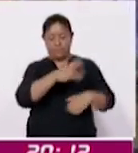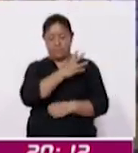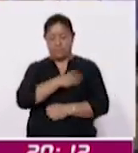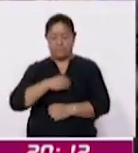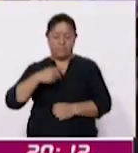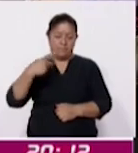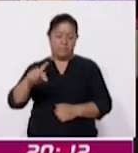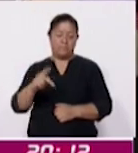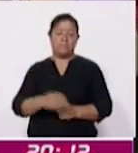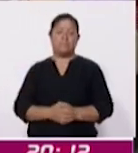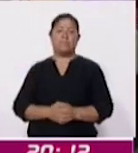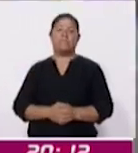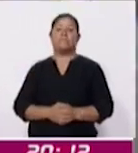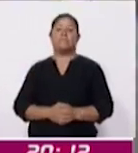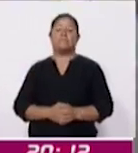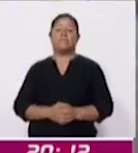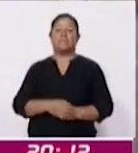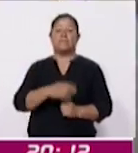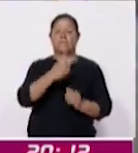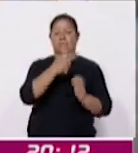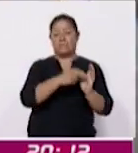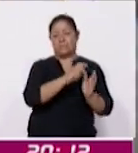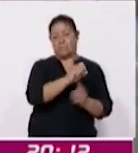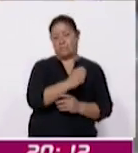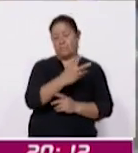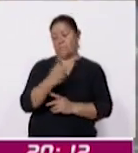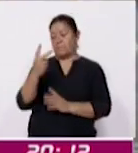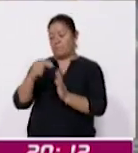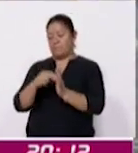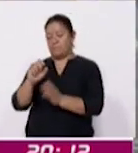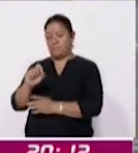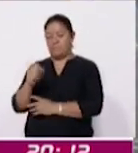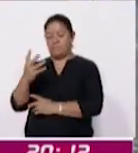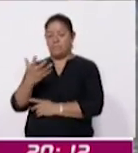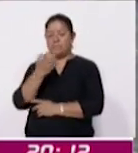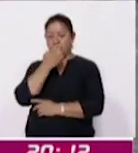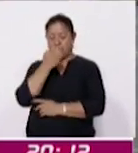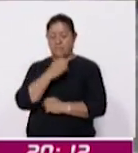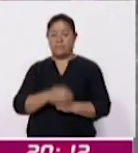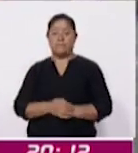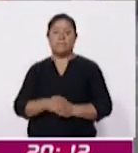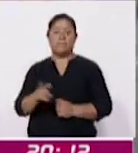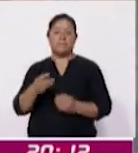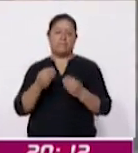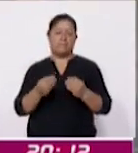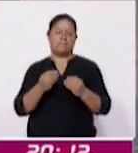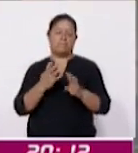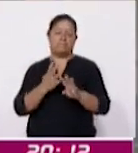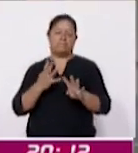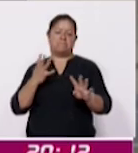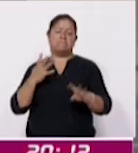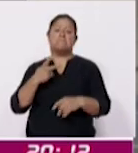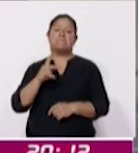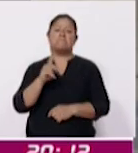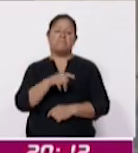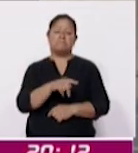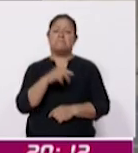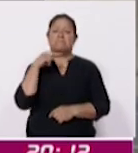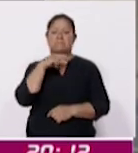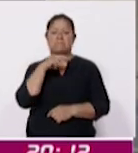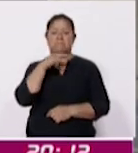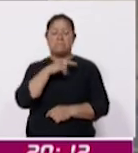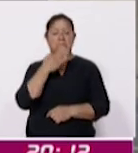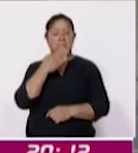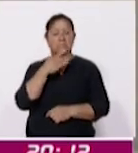hijos para el ciclo escolar 2024-2025. A pesar de la gran demanda, el proceso se desarrolló de manera ágil y eficiente